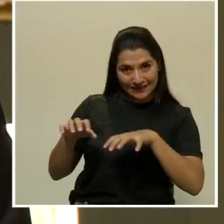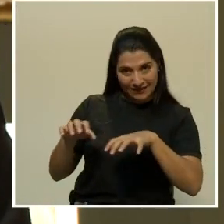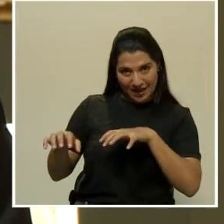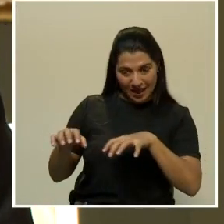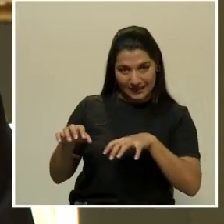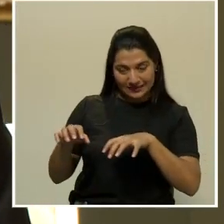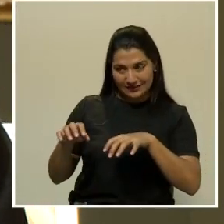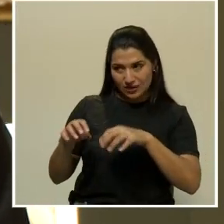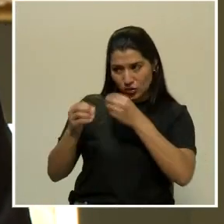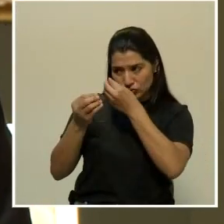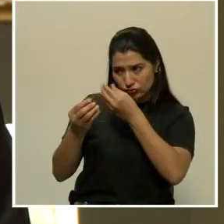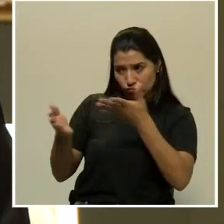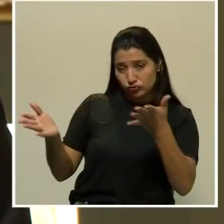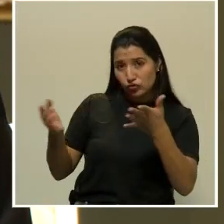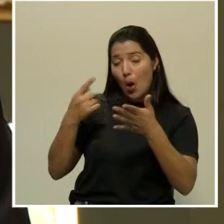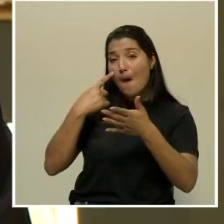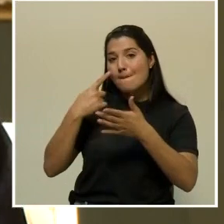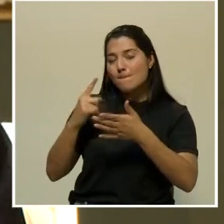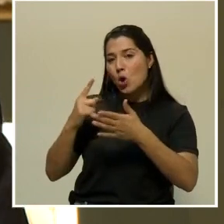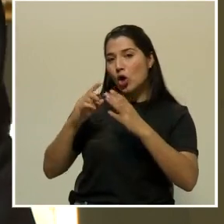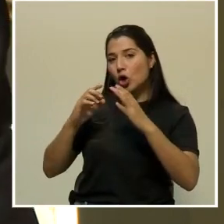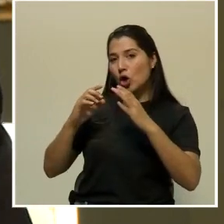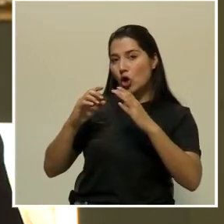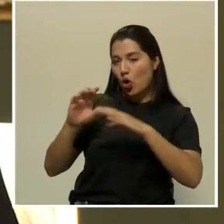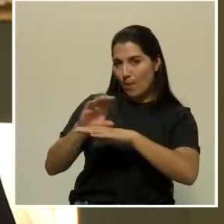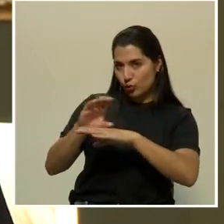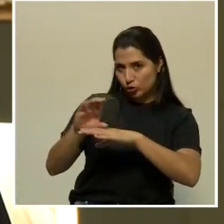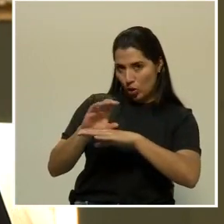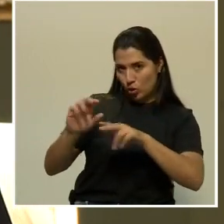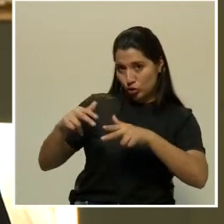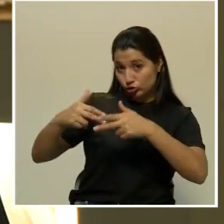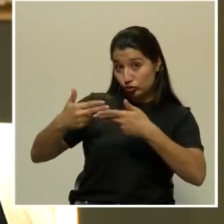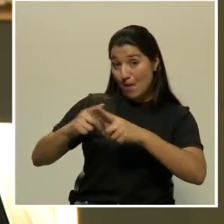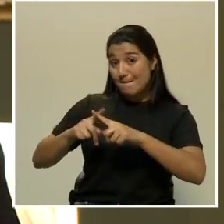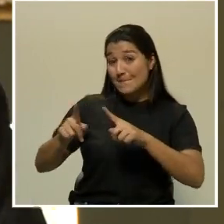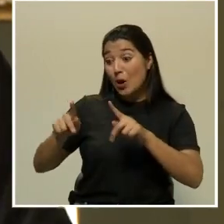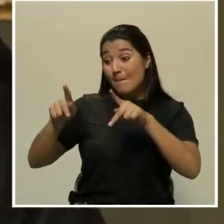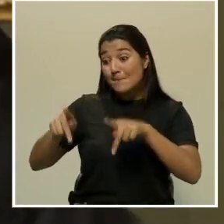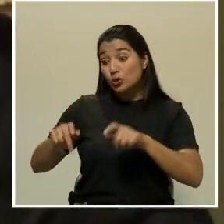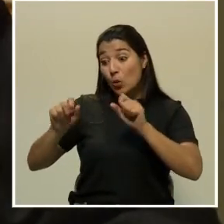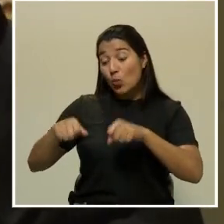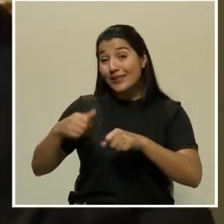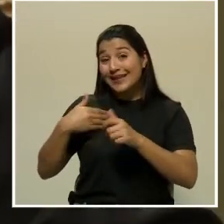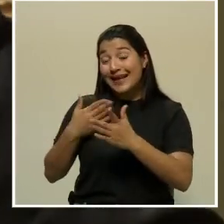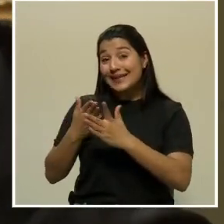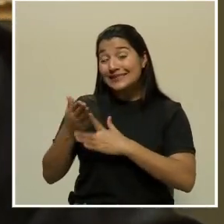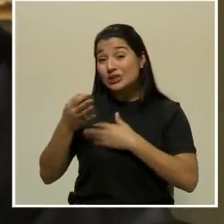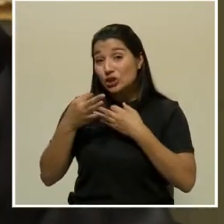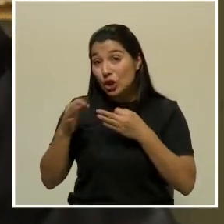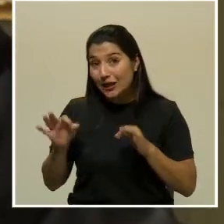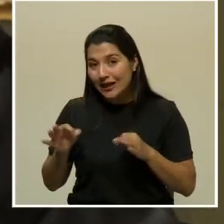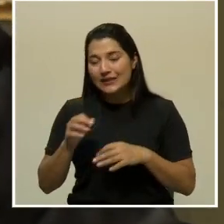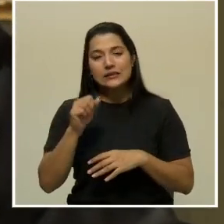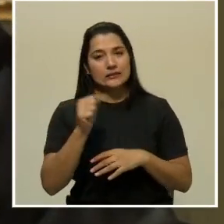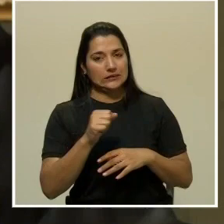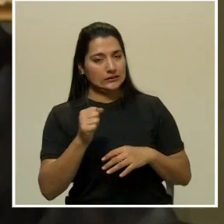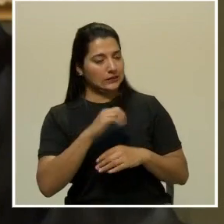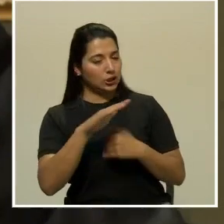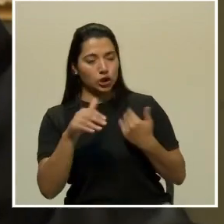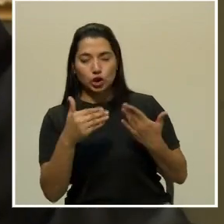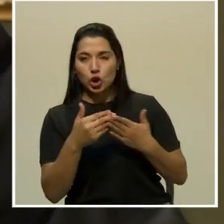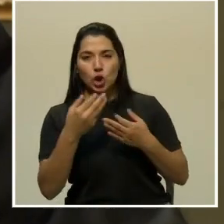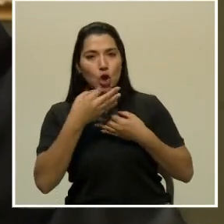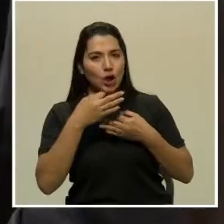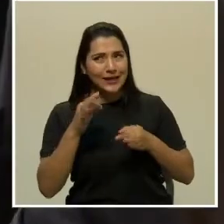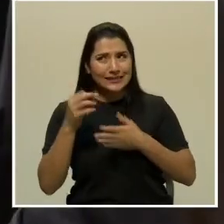van a difundir por streaming, pero van a ser gratis para el público. Son gratis. Hay un gran apoyo